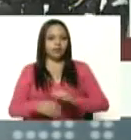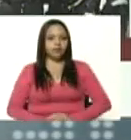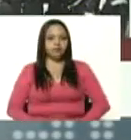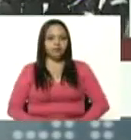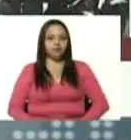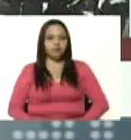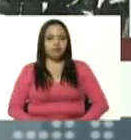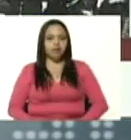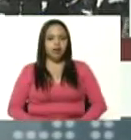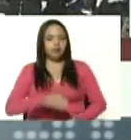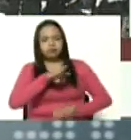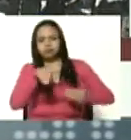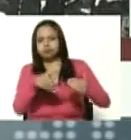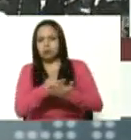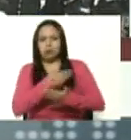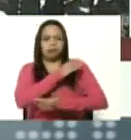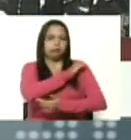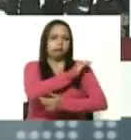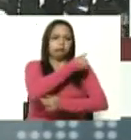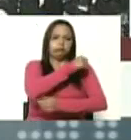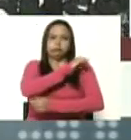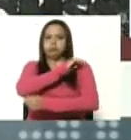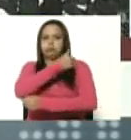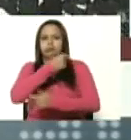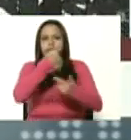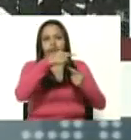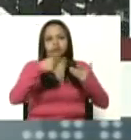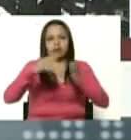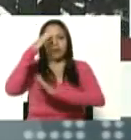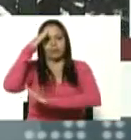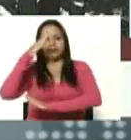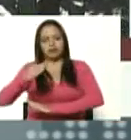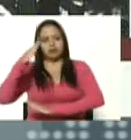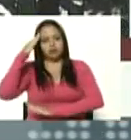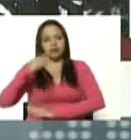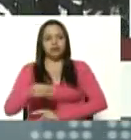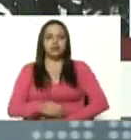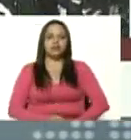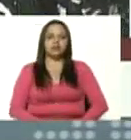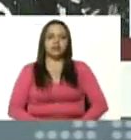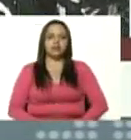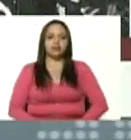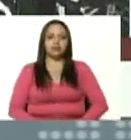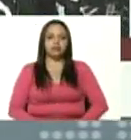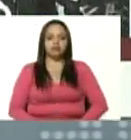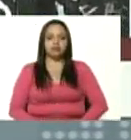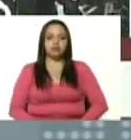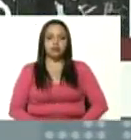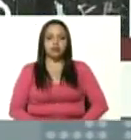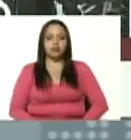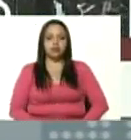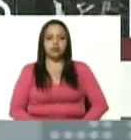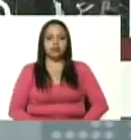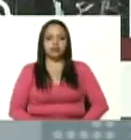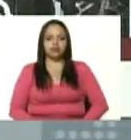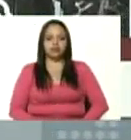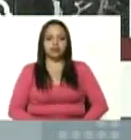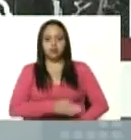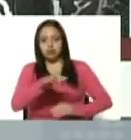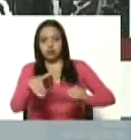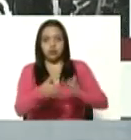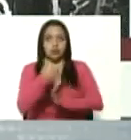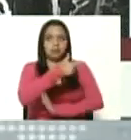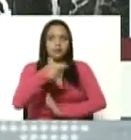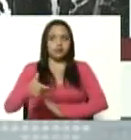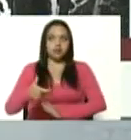Reyes, Castro Soteldo, Farinha. A Cabrera Aguirre, que nos debe estar escuchando. Presente,